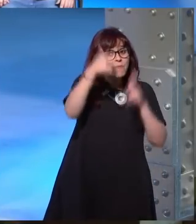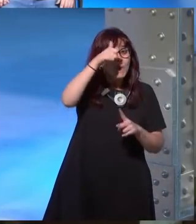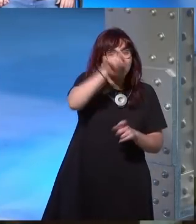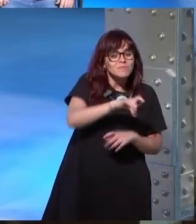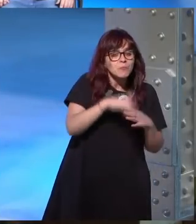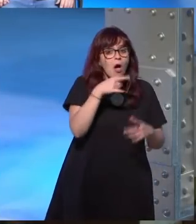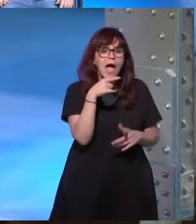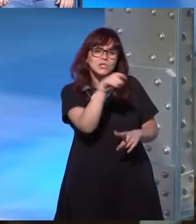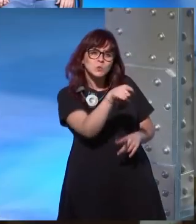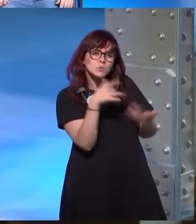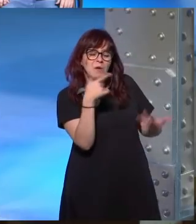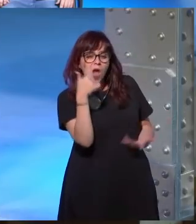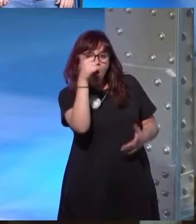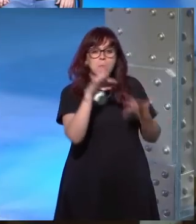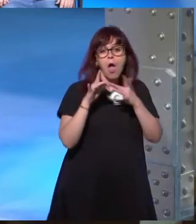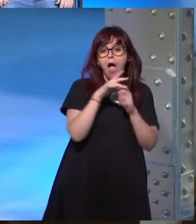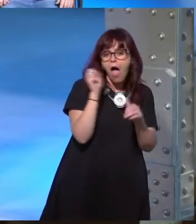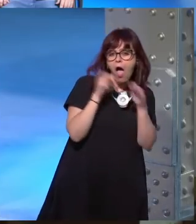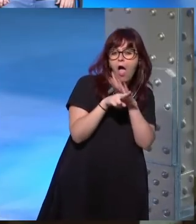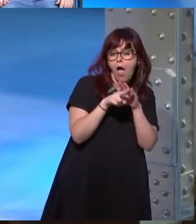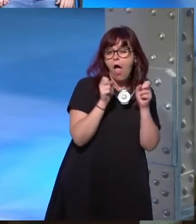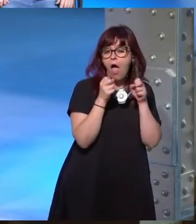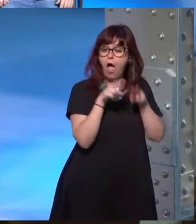¿estás ahí por qué sí o con quién te habías acostado?